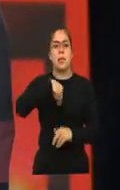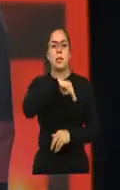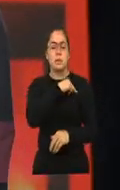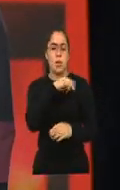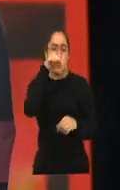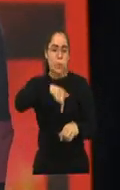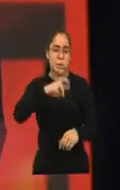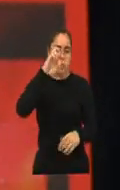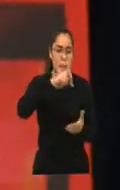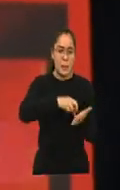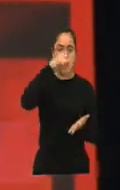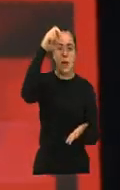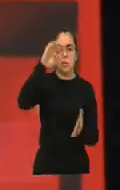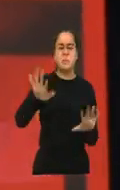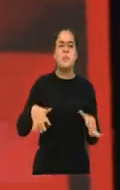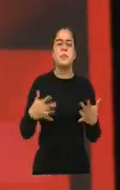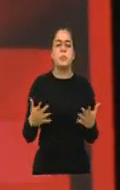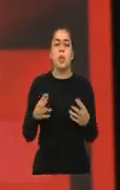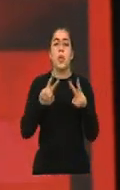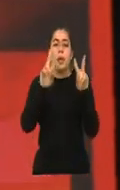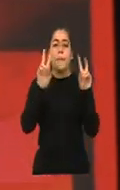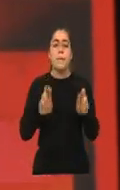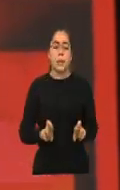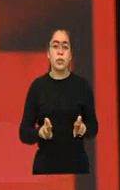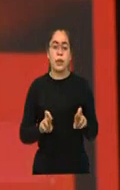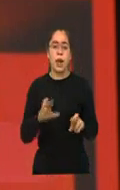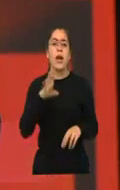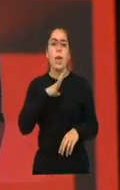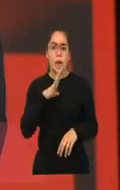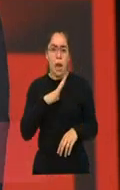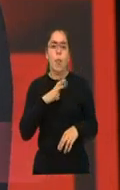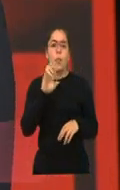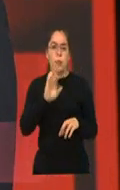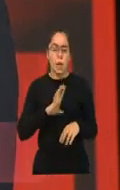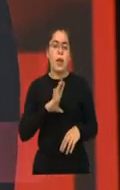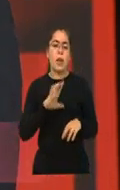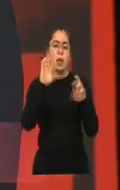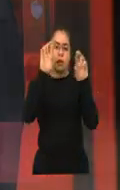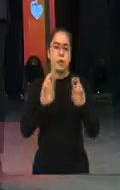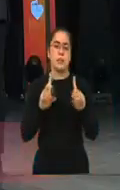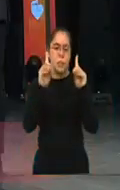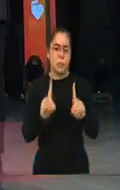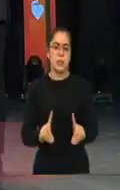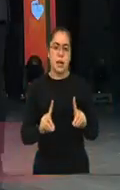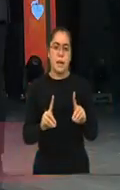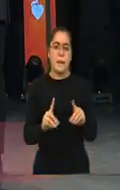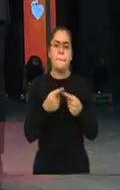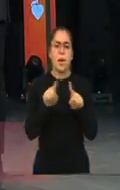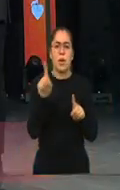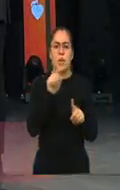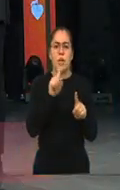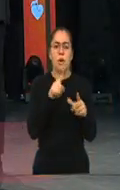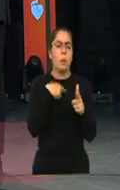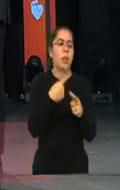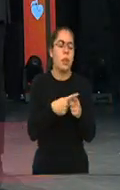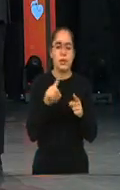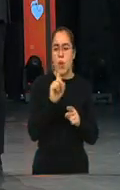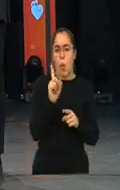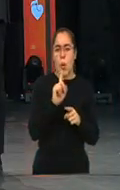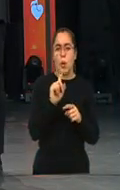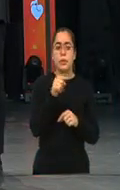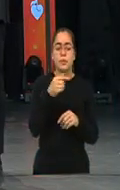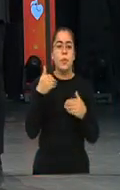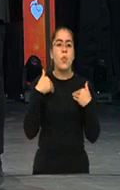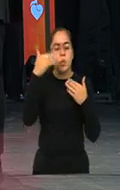aspirar en la política, es una persona que ha tenido una discapacidad, pero que eso no le impidió llegar ahí. Entonces hoy, agradecer este espacio que damos,